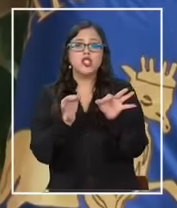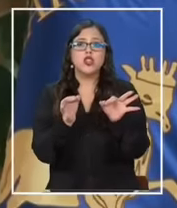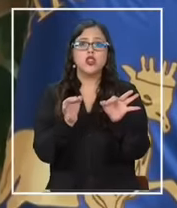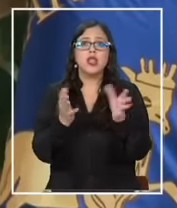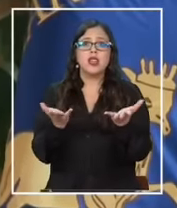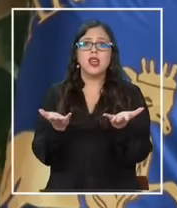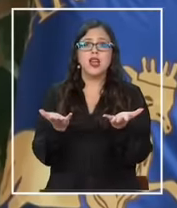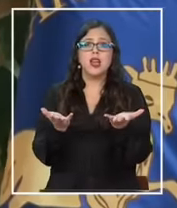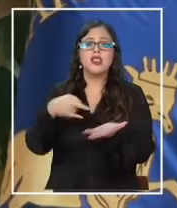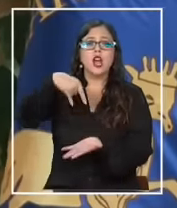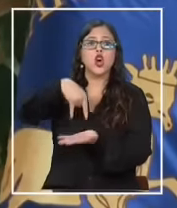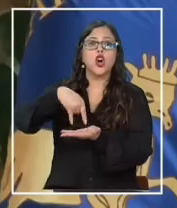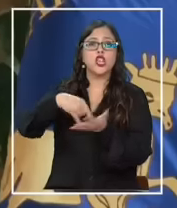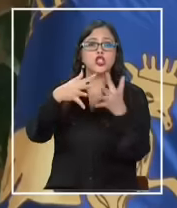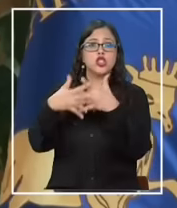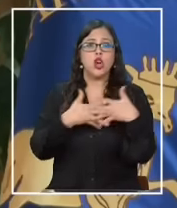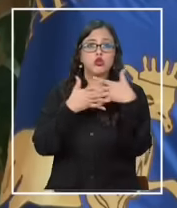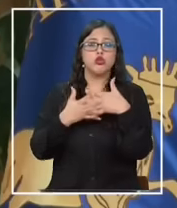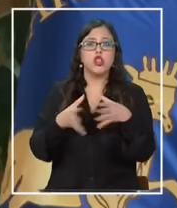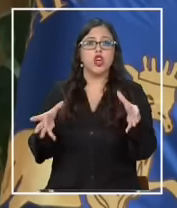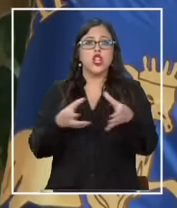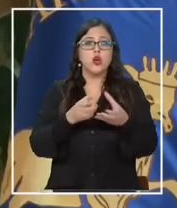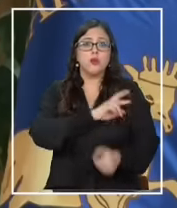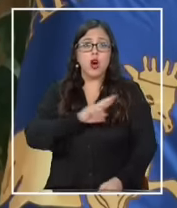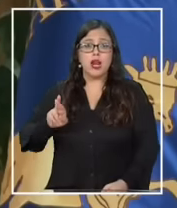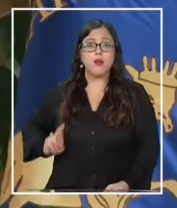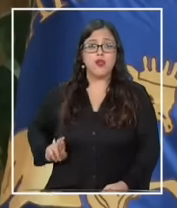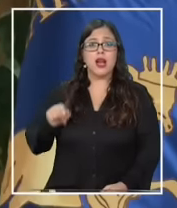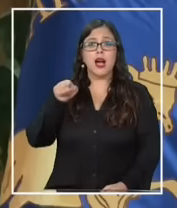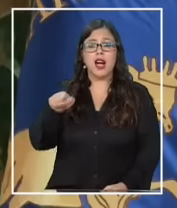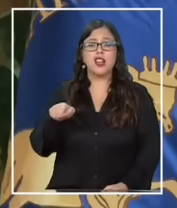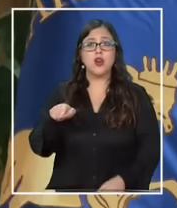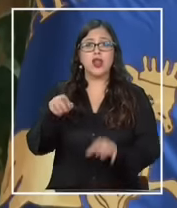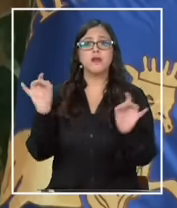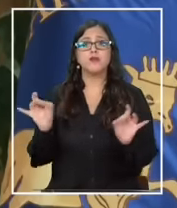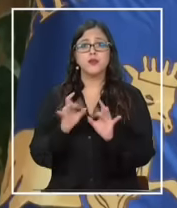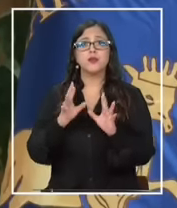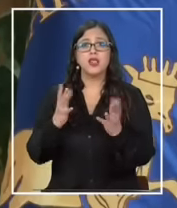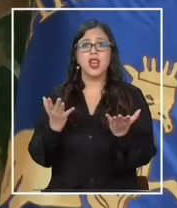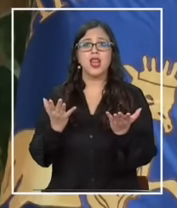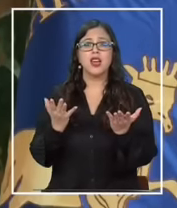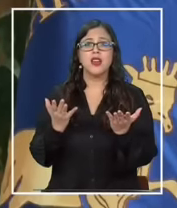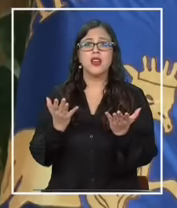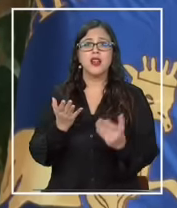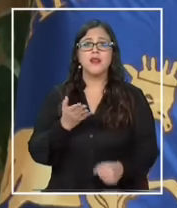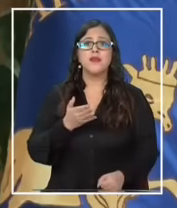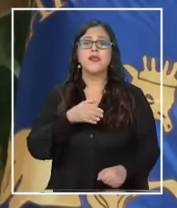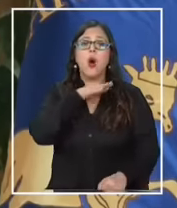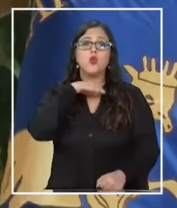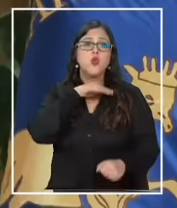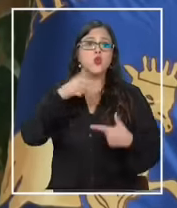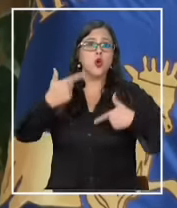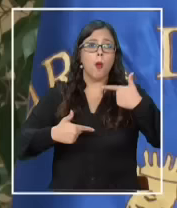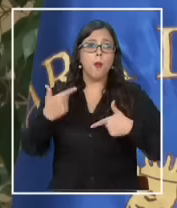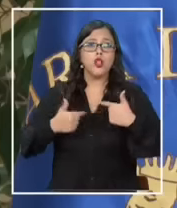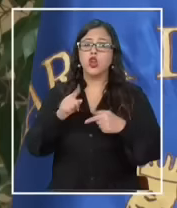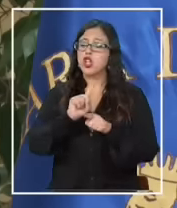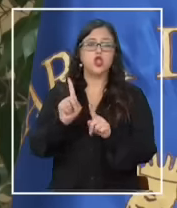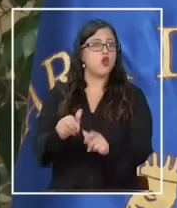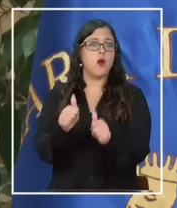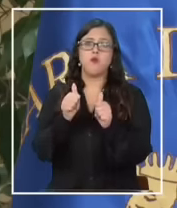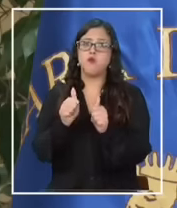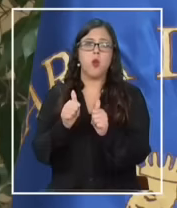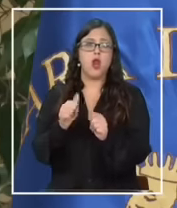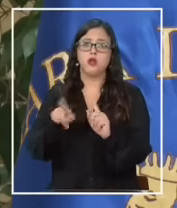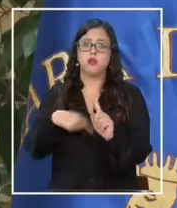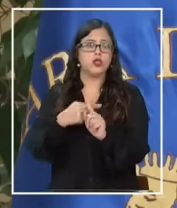norteamericano, en particular de los republicanos, pueden eventualmente responder a una utilización política y eso no le hace bien. El gobierno